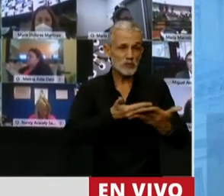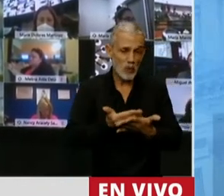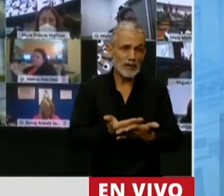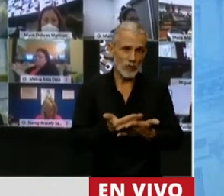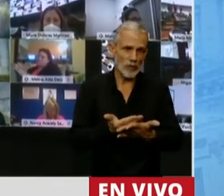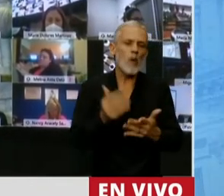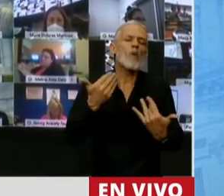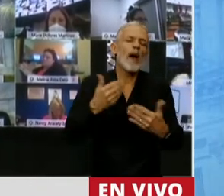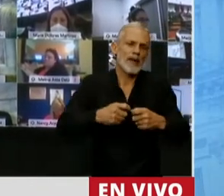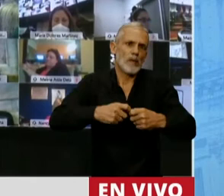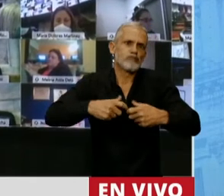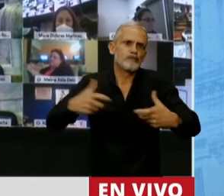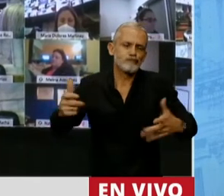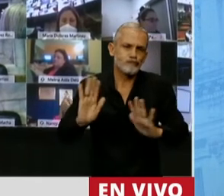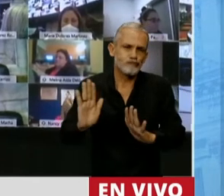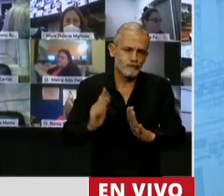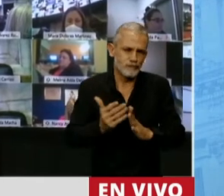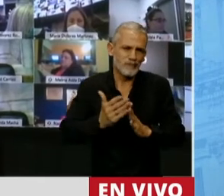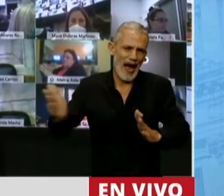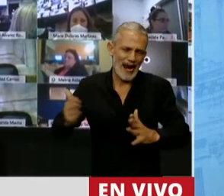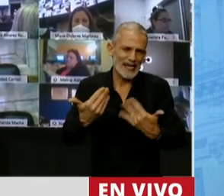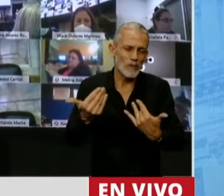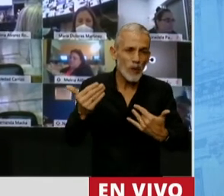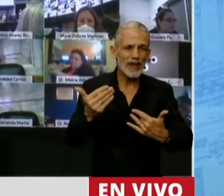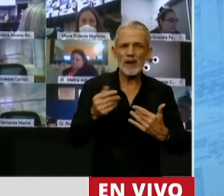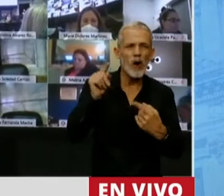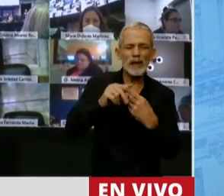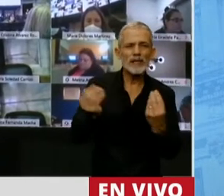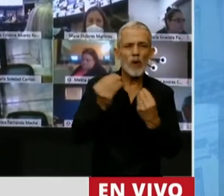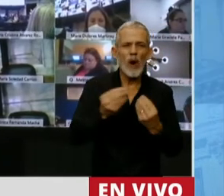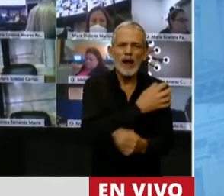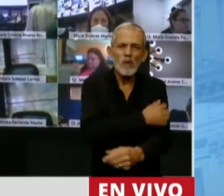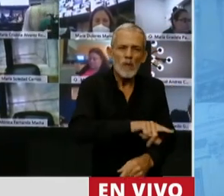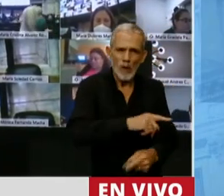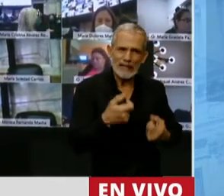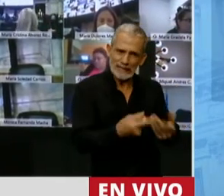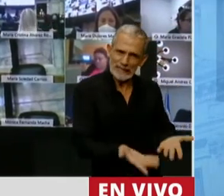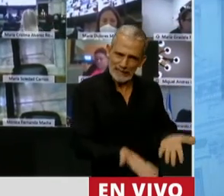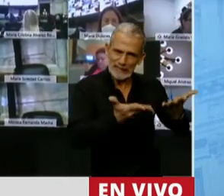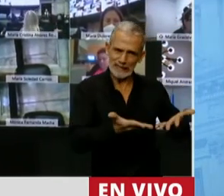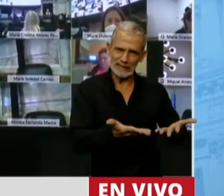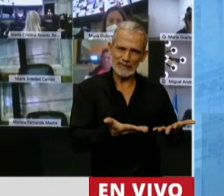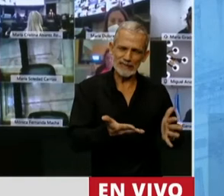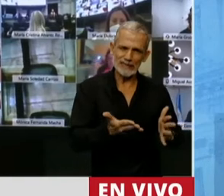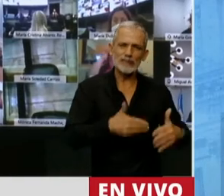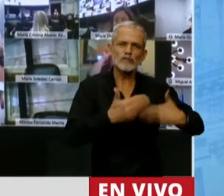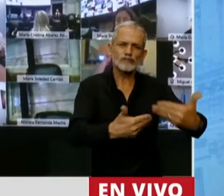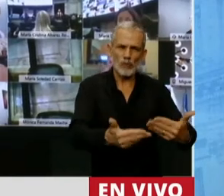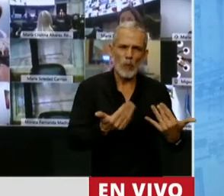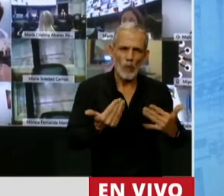expansivo, que pretende levantar a los más vulnerables, que pretende